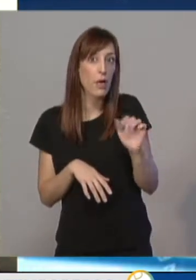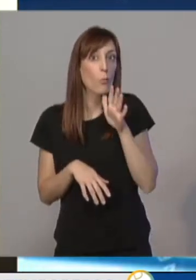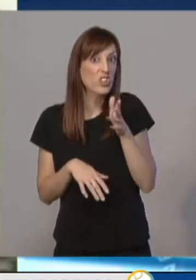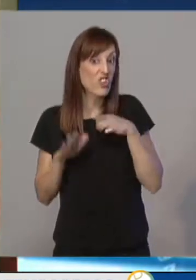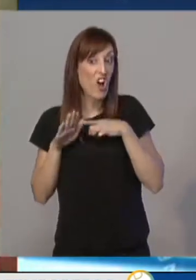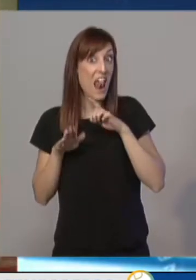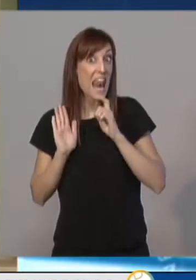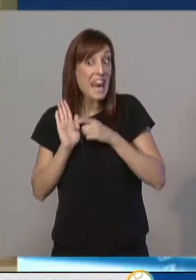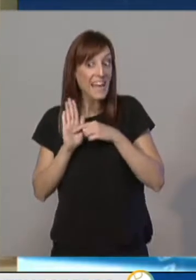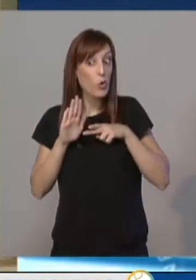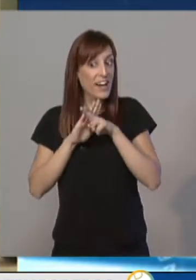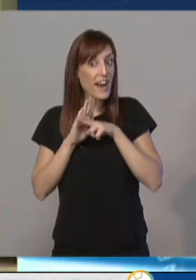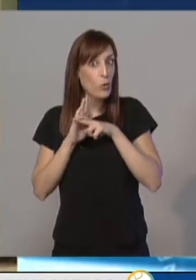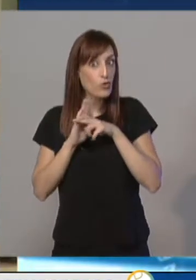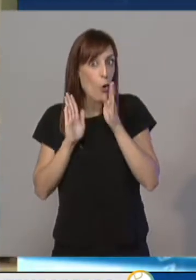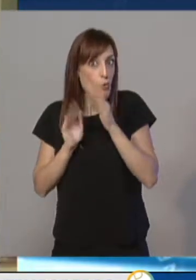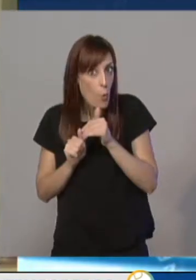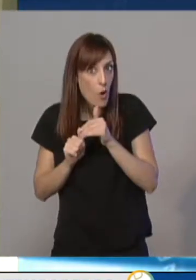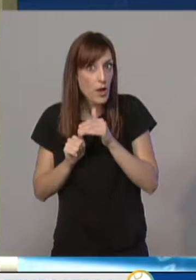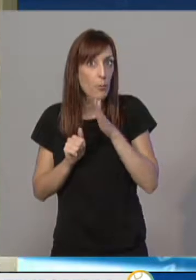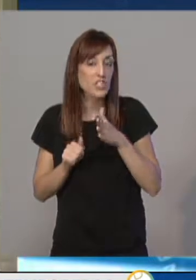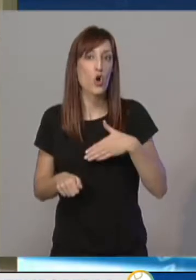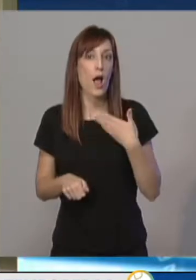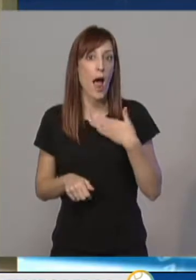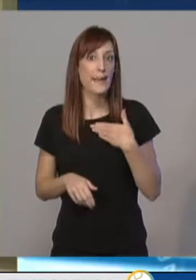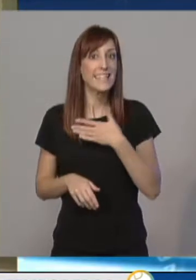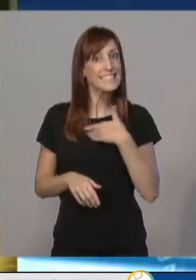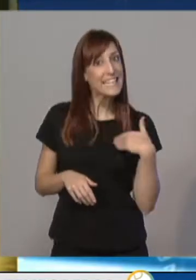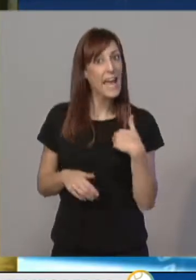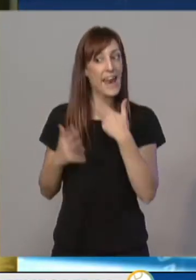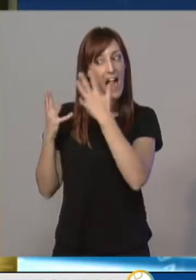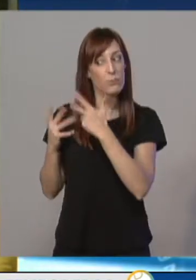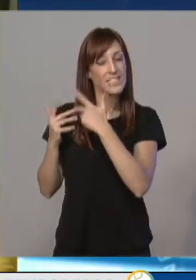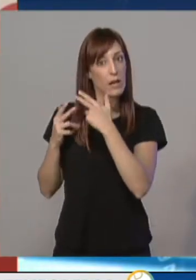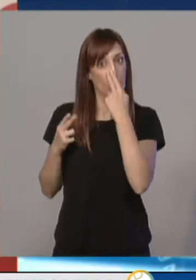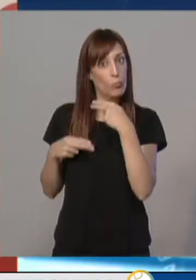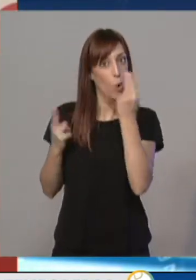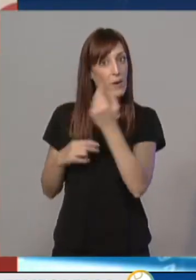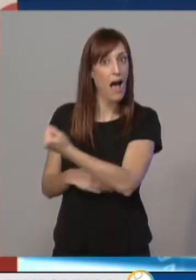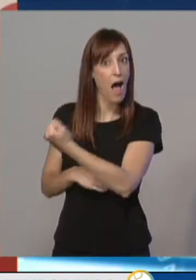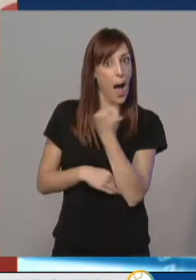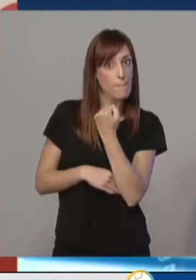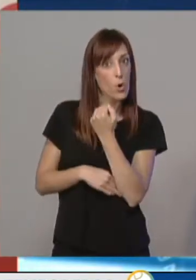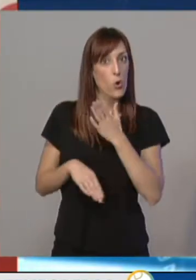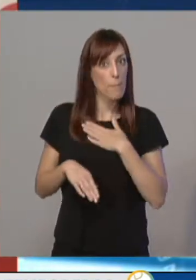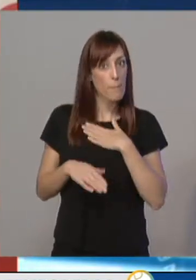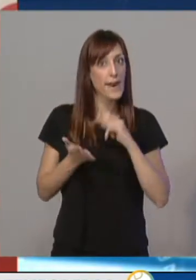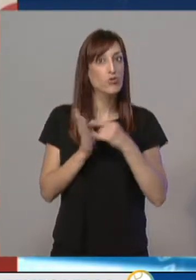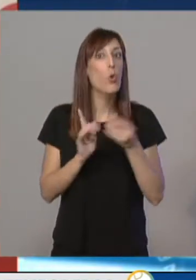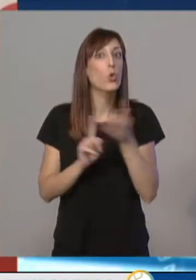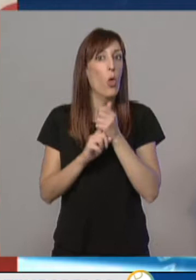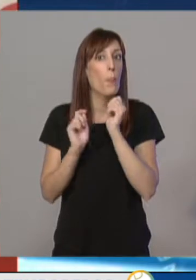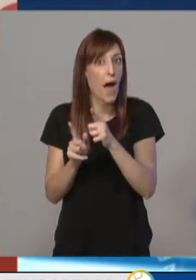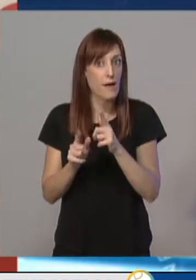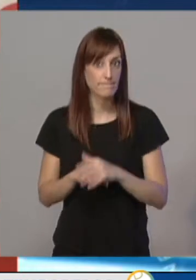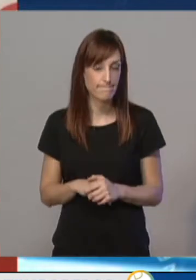así... ...pero desde Cáritas demandan el apoyo de la administración para poder llevarlo a cabo. Sería bueno que por parte